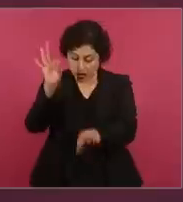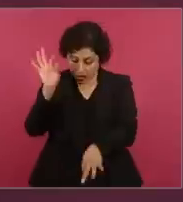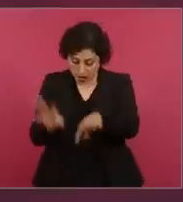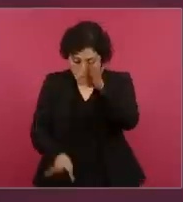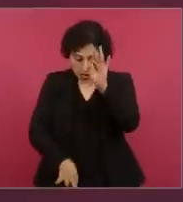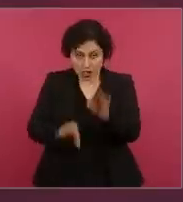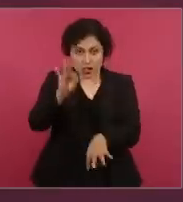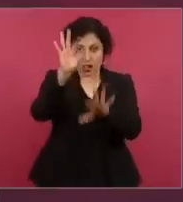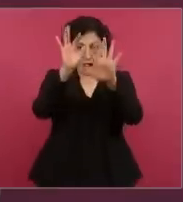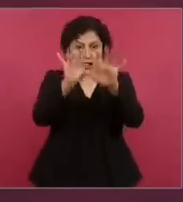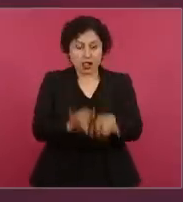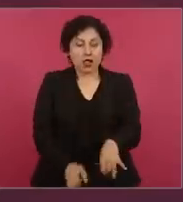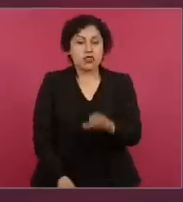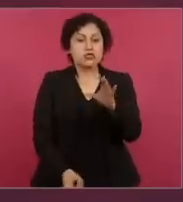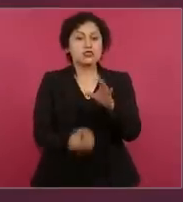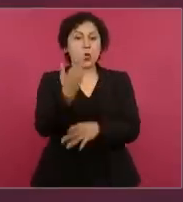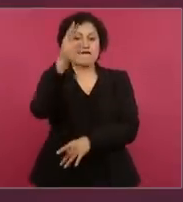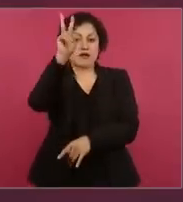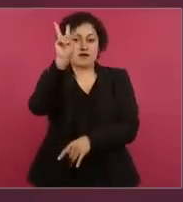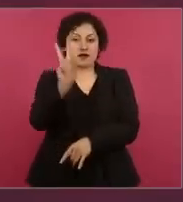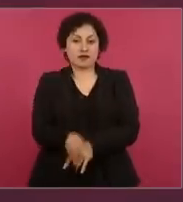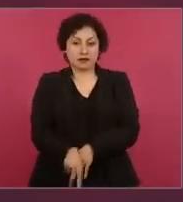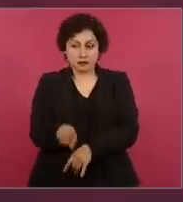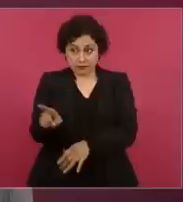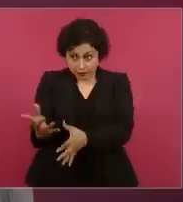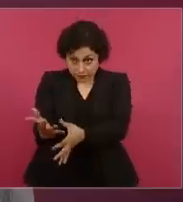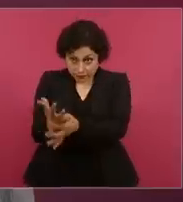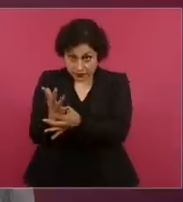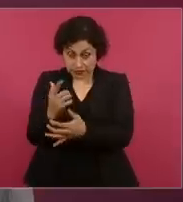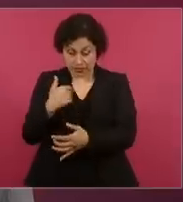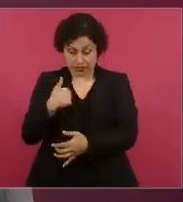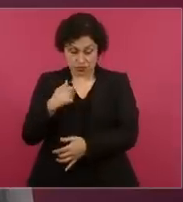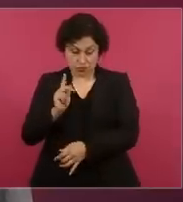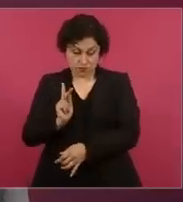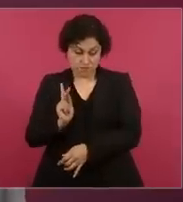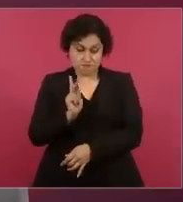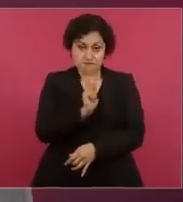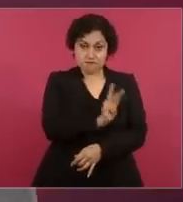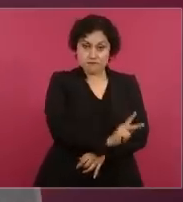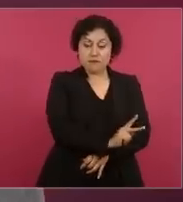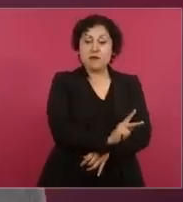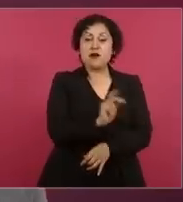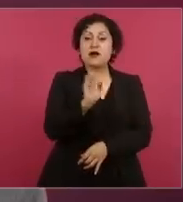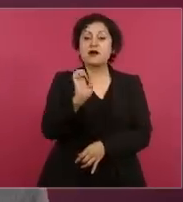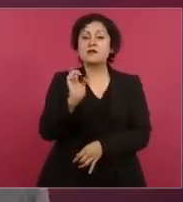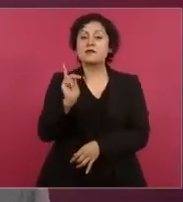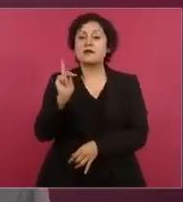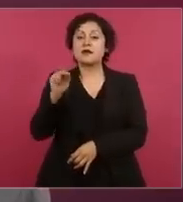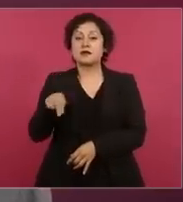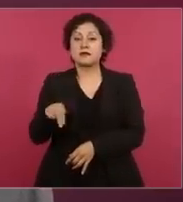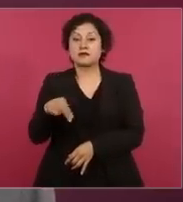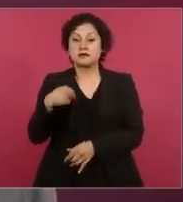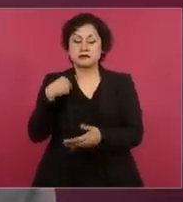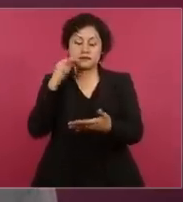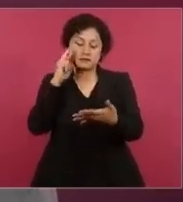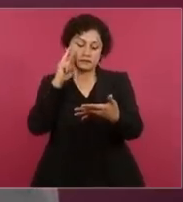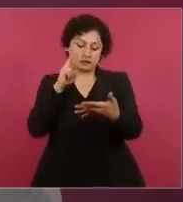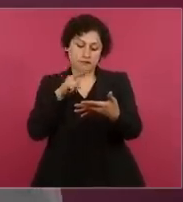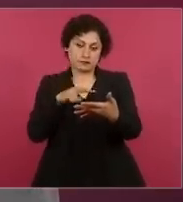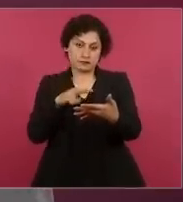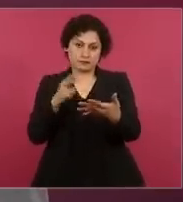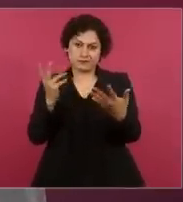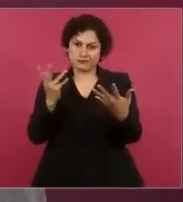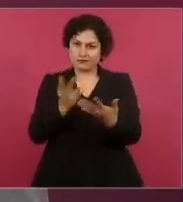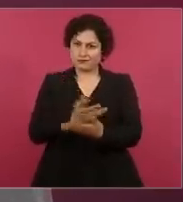que estoy igual que el licenciado Peña Nieto, pues me llama mucho la atención y que